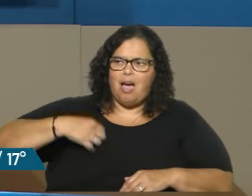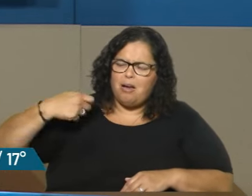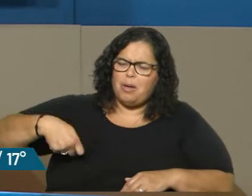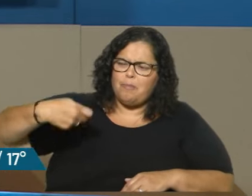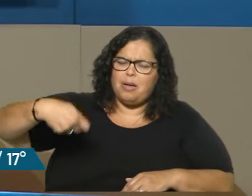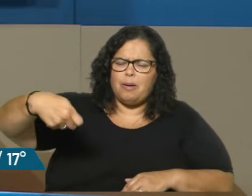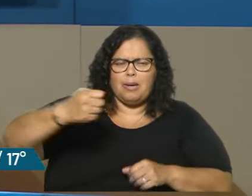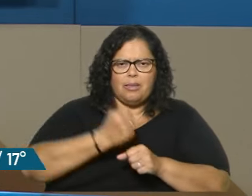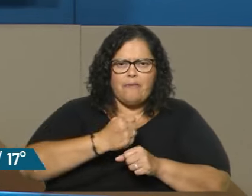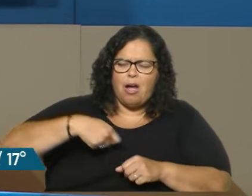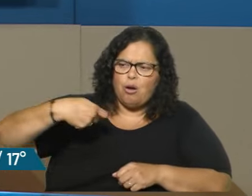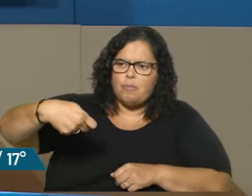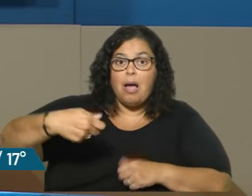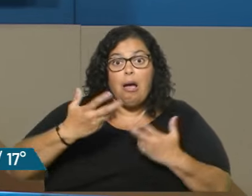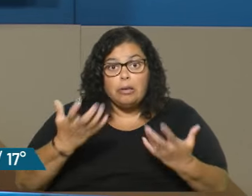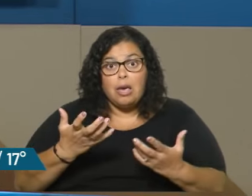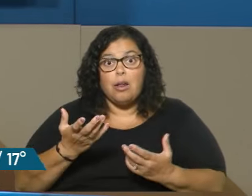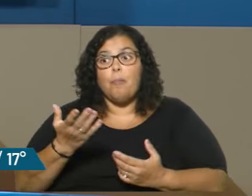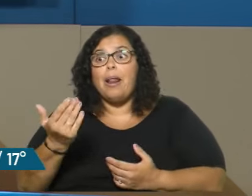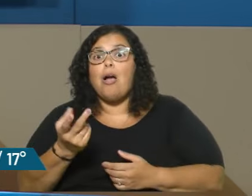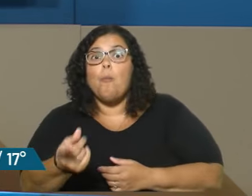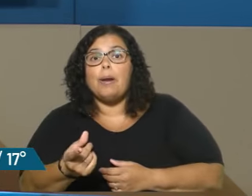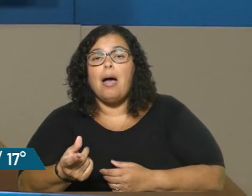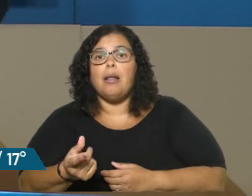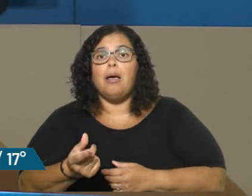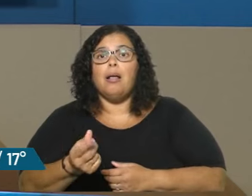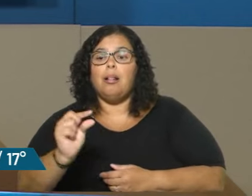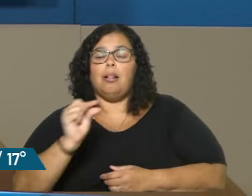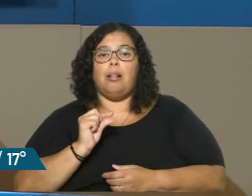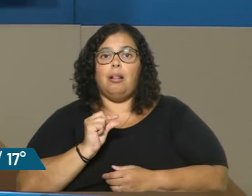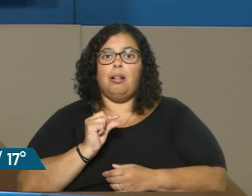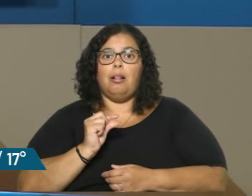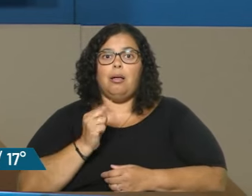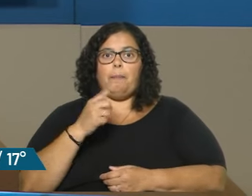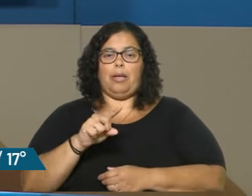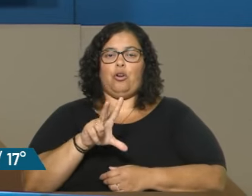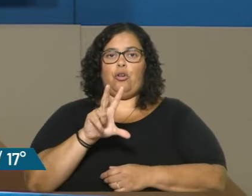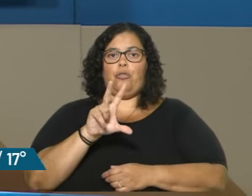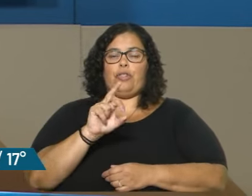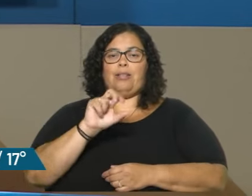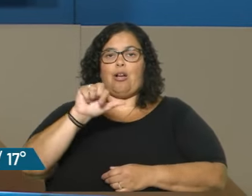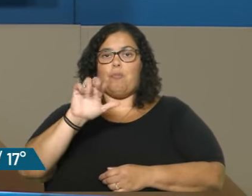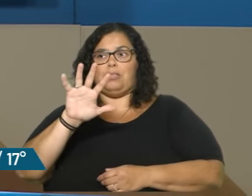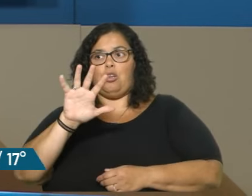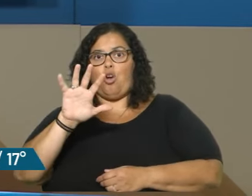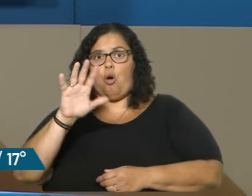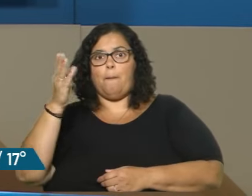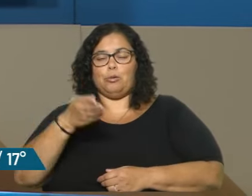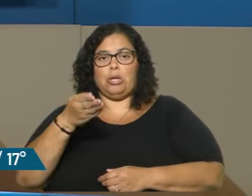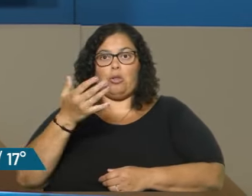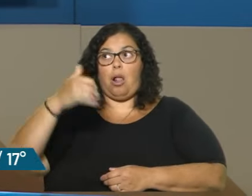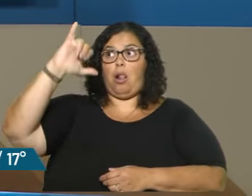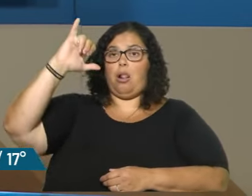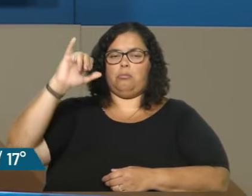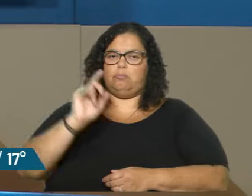dinero, te pagan una miseria, si quieres dinero para, no sé, para una garrafa, lo que sea, te dan un 30,5% de interés. Eso hay que eliminarlo